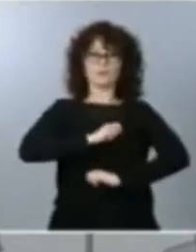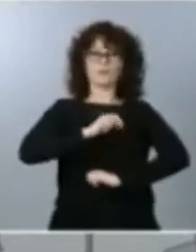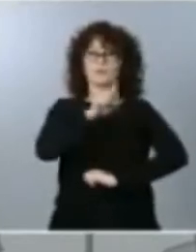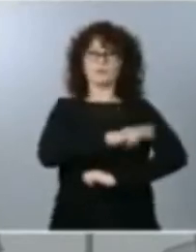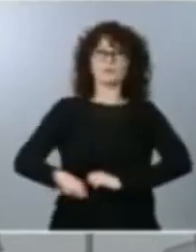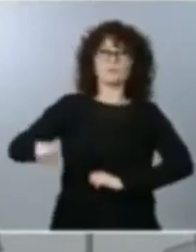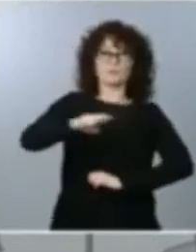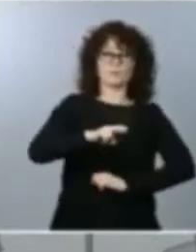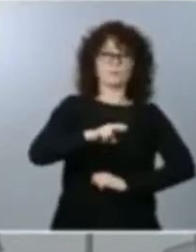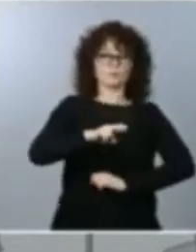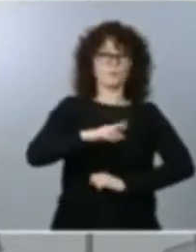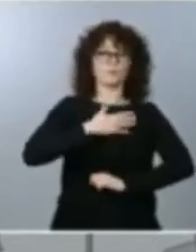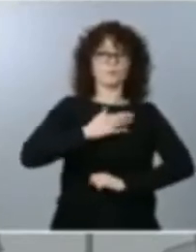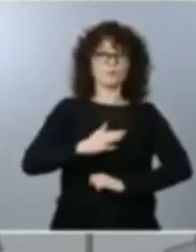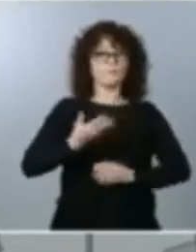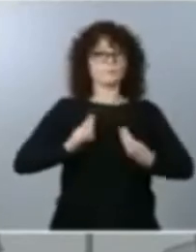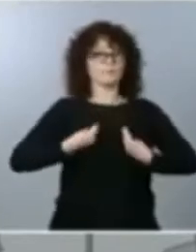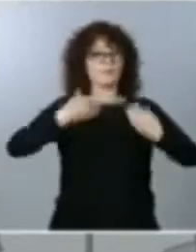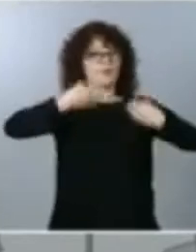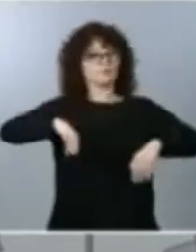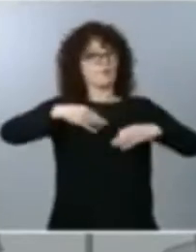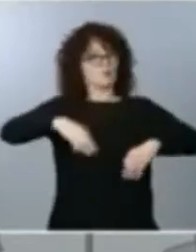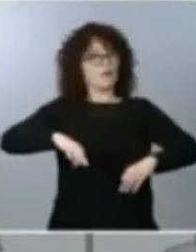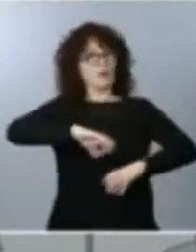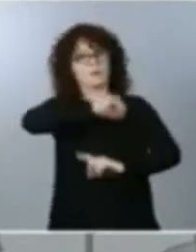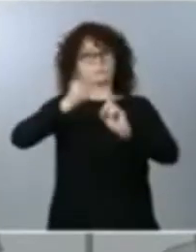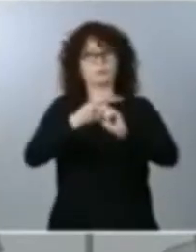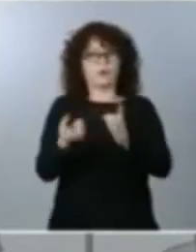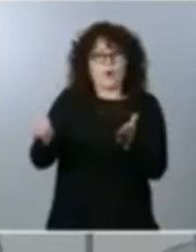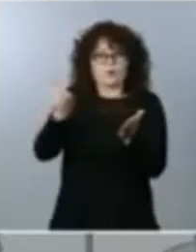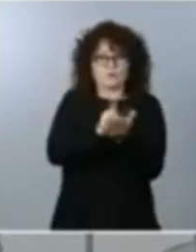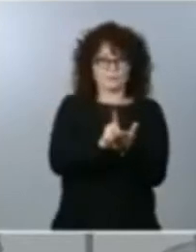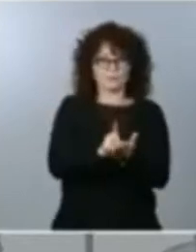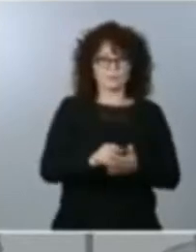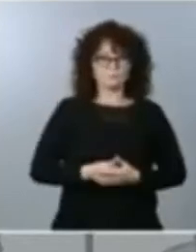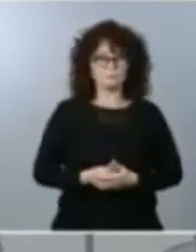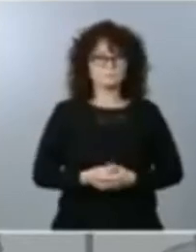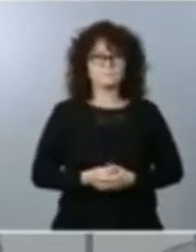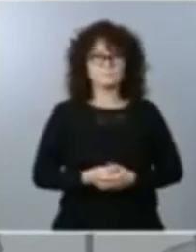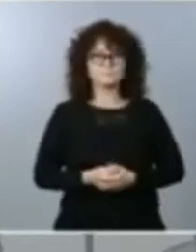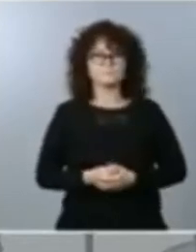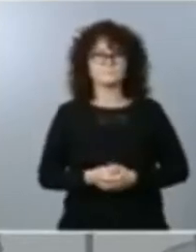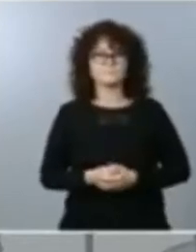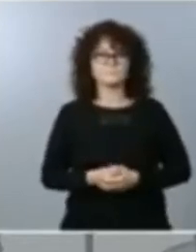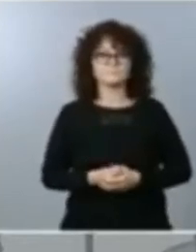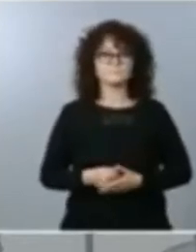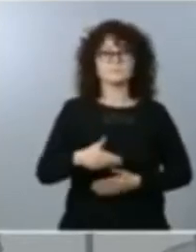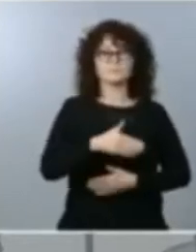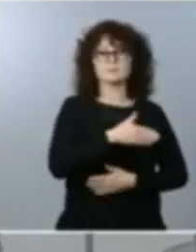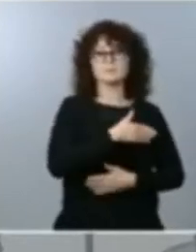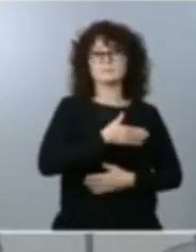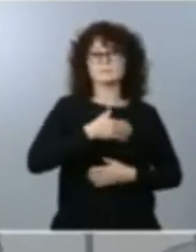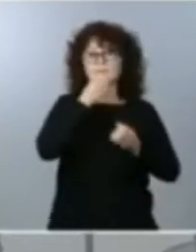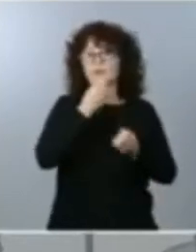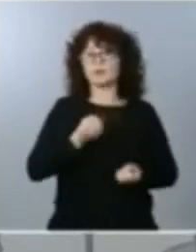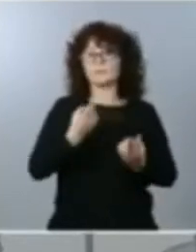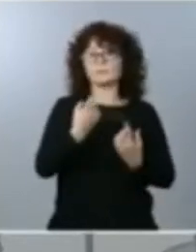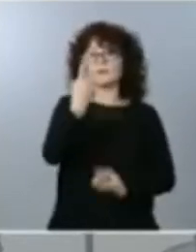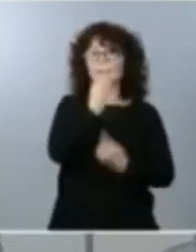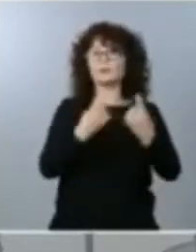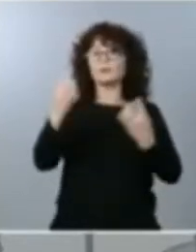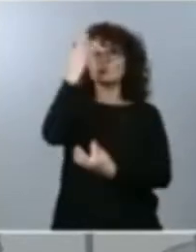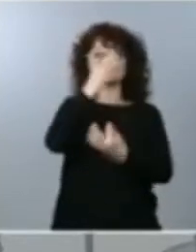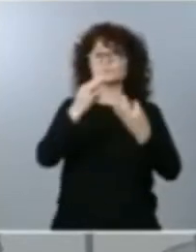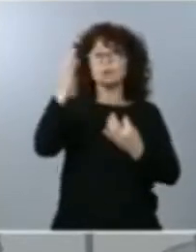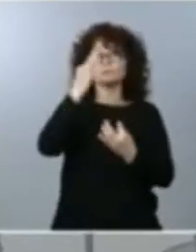de la pandemia tal y como la estamos sufriendo ahora mismo. Y quisiera comentarles algunos datos que me parece que son muy